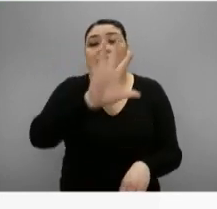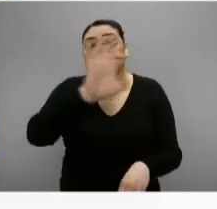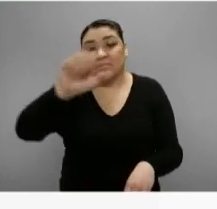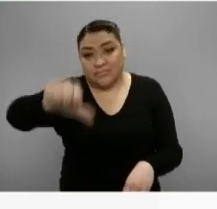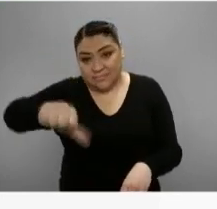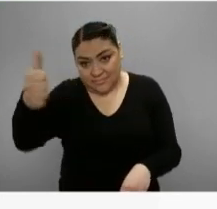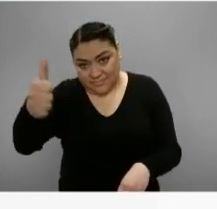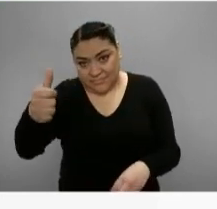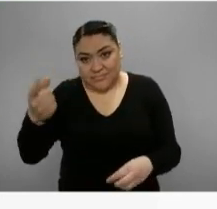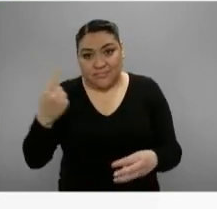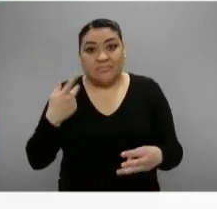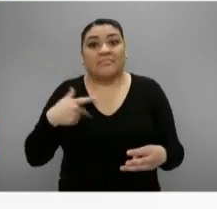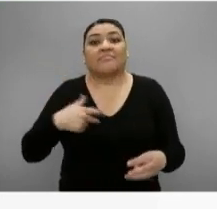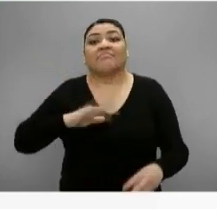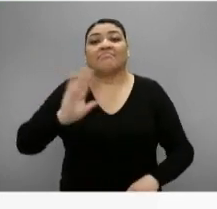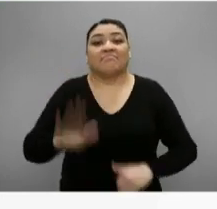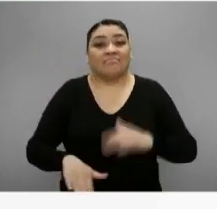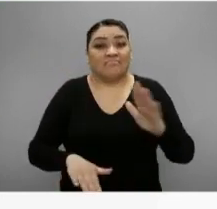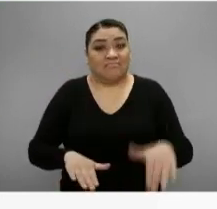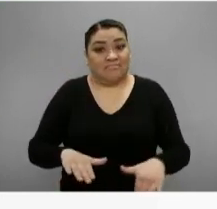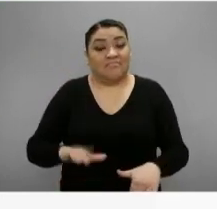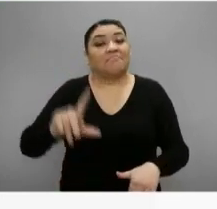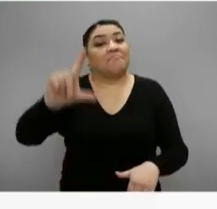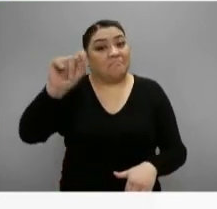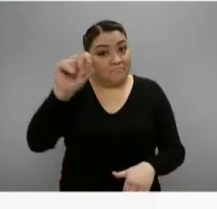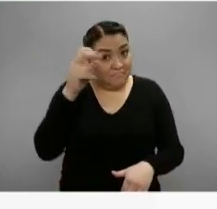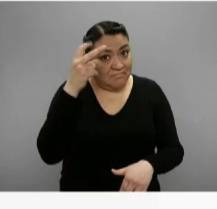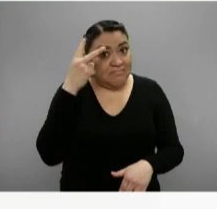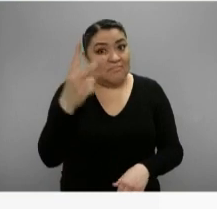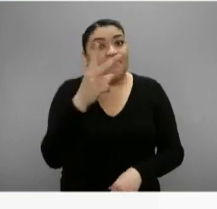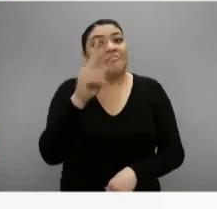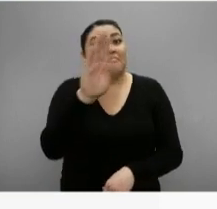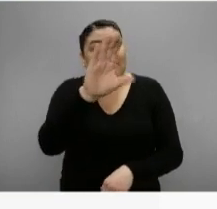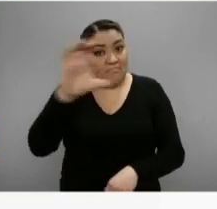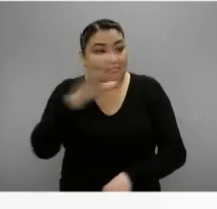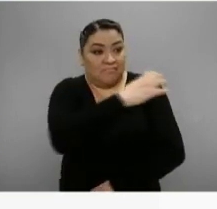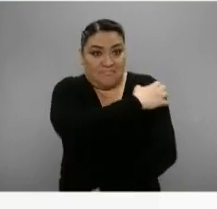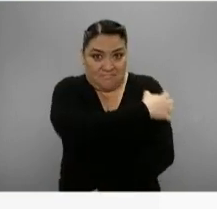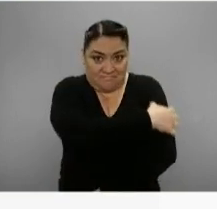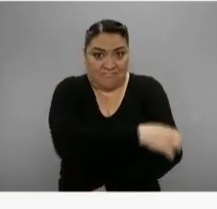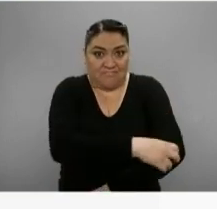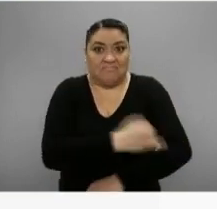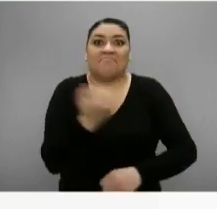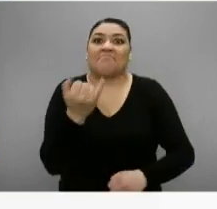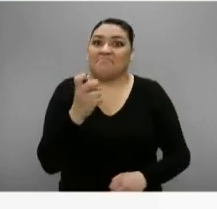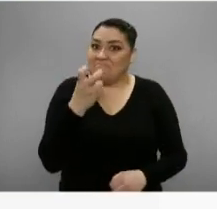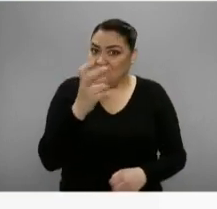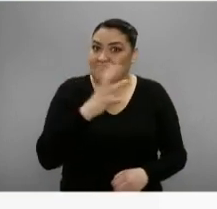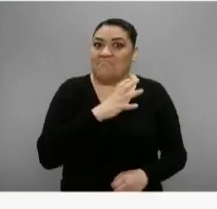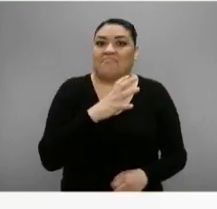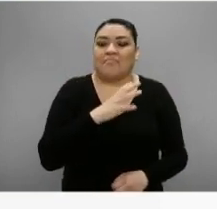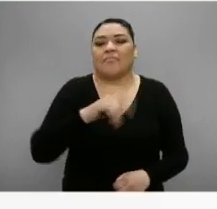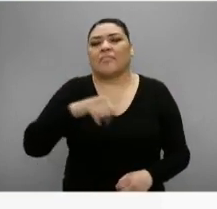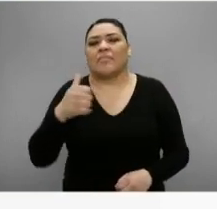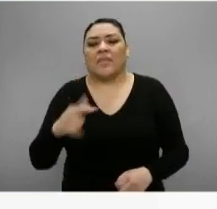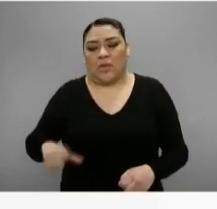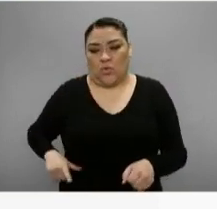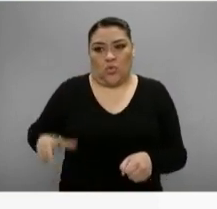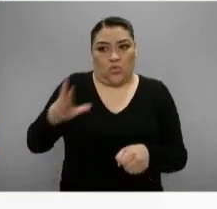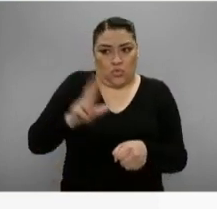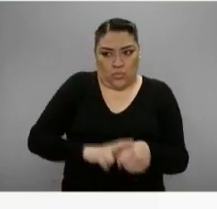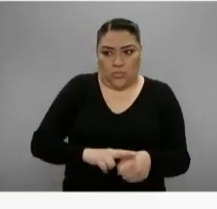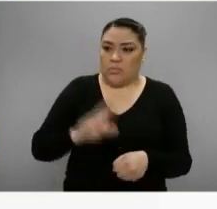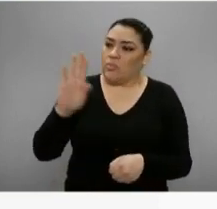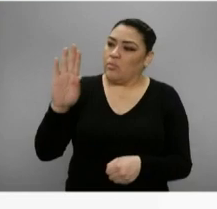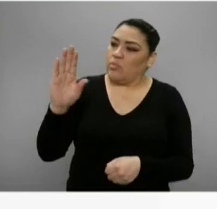y tiene 22 muertos Baja California. O sea, yo creo que sí se vale. Ahora, Bonilla se va un poquito